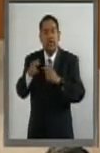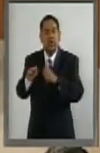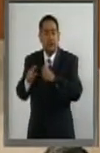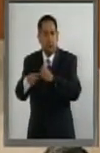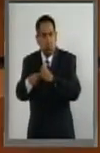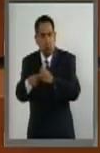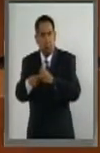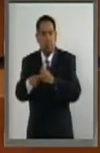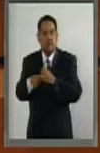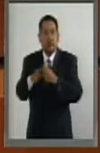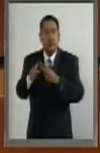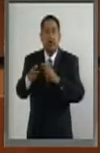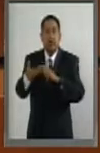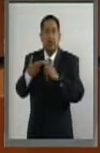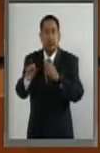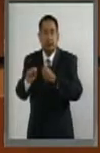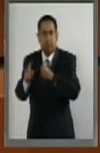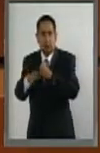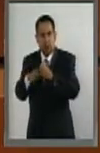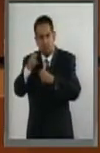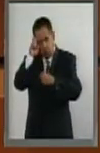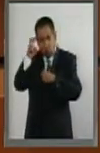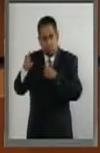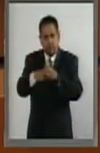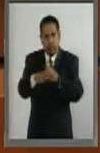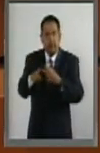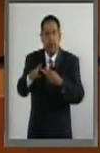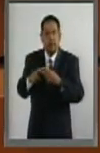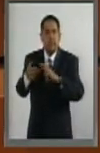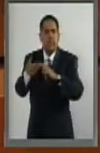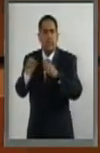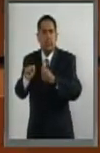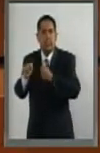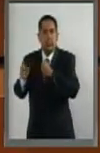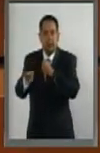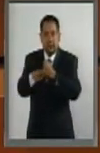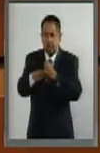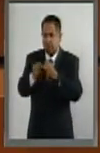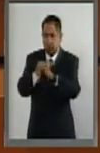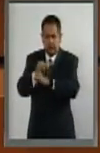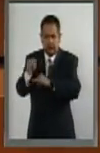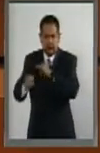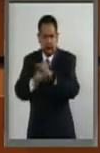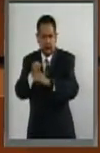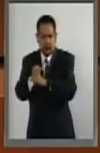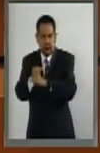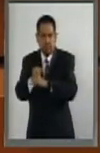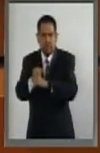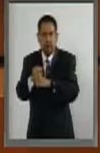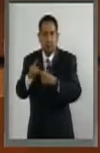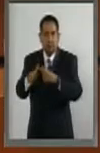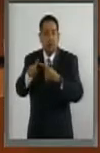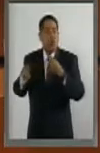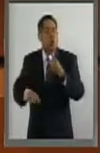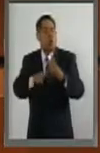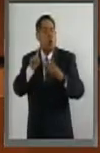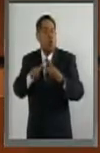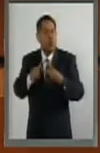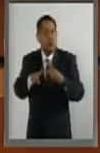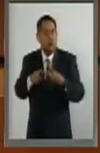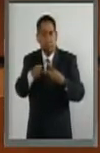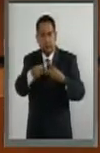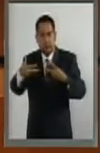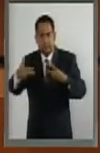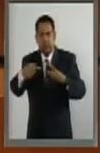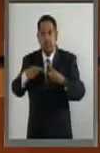Exteriores, de Relaciones Exteriores Europa y de Relaciones Exteriores Organismos Internacionales, otras de la